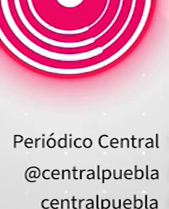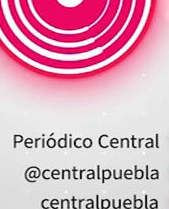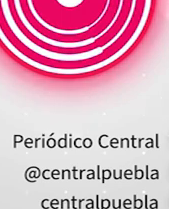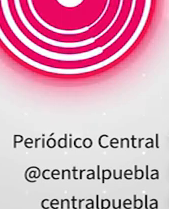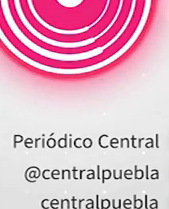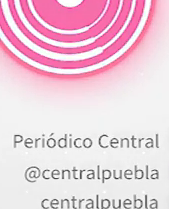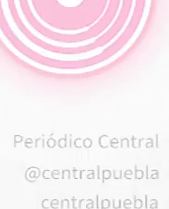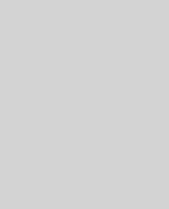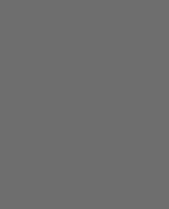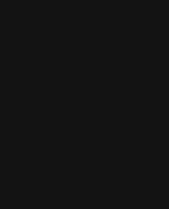Silencio.